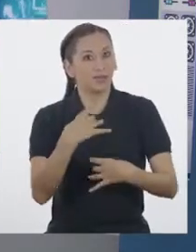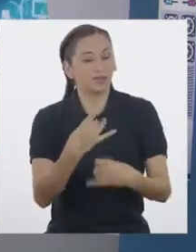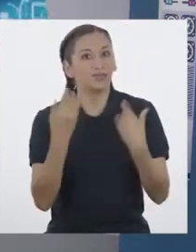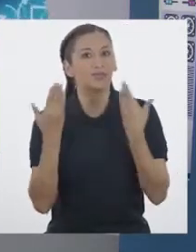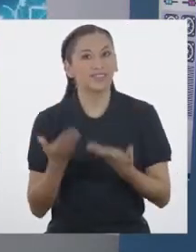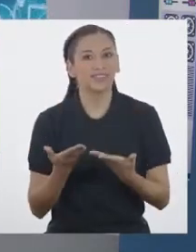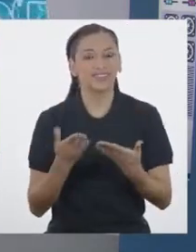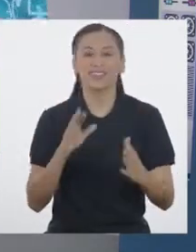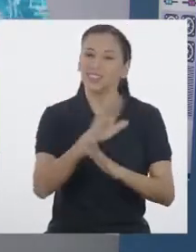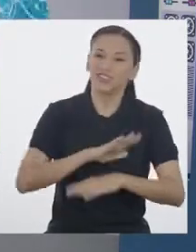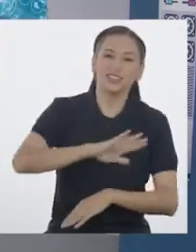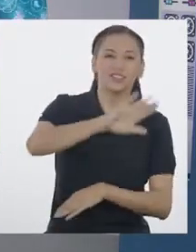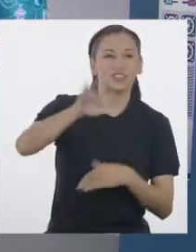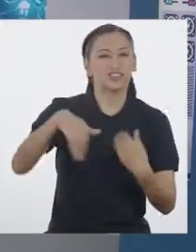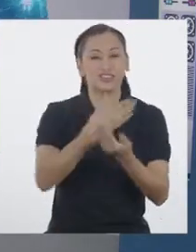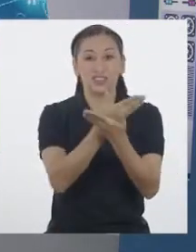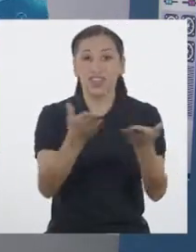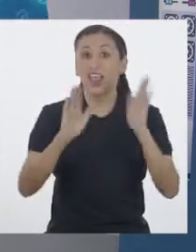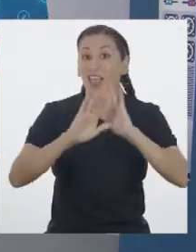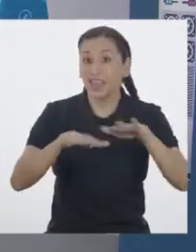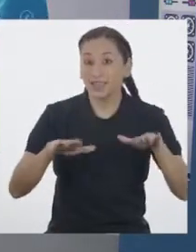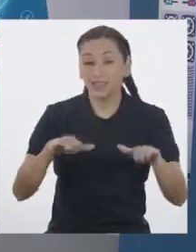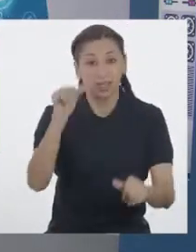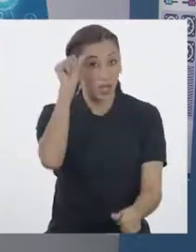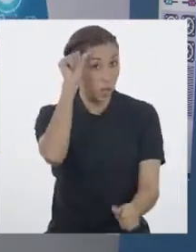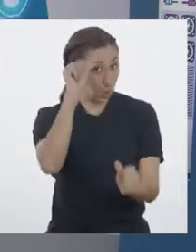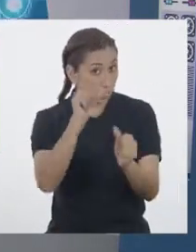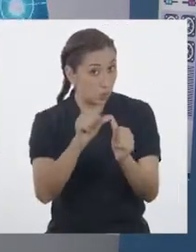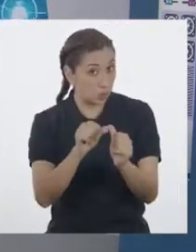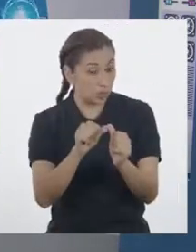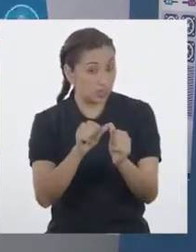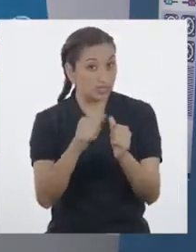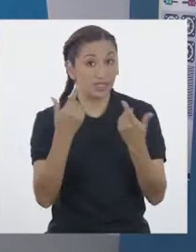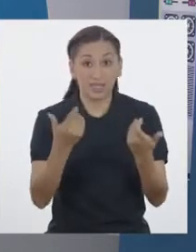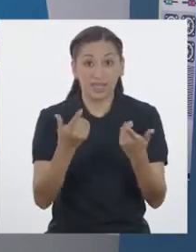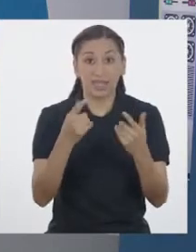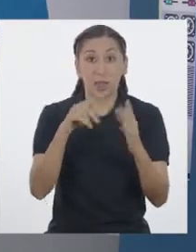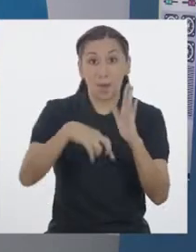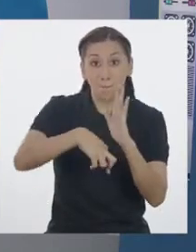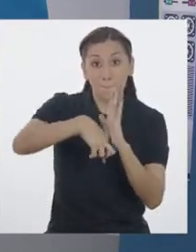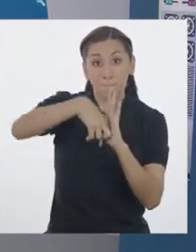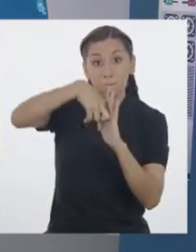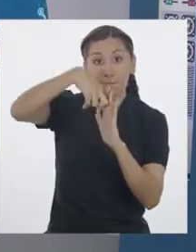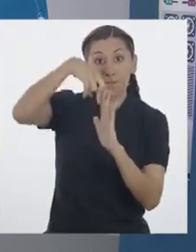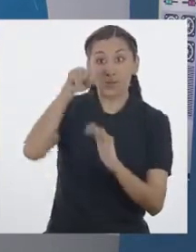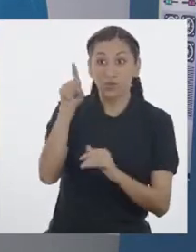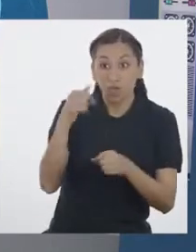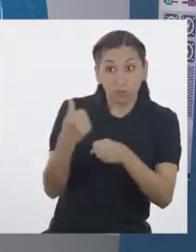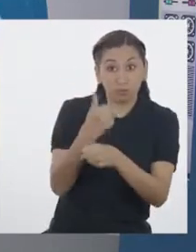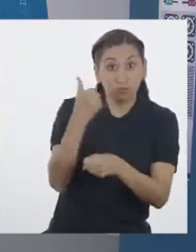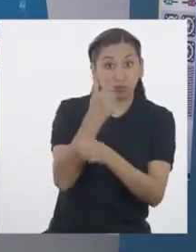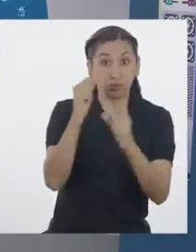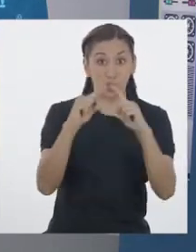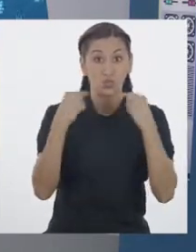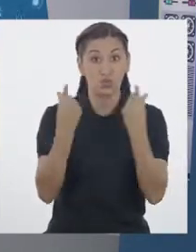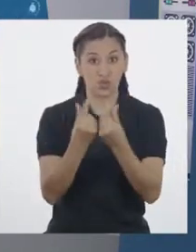Maca! Chicas y chicos, recuerden que con los puntos de experiencia que ganen nuestros equipos,